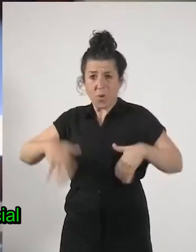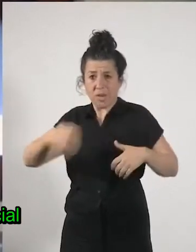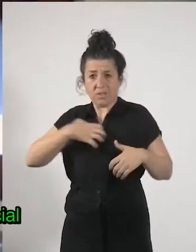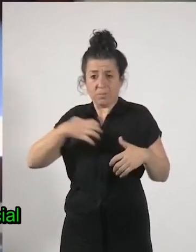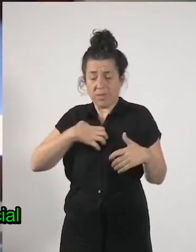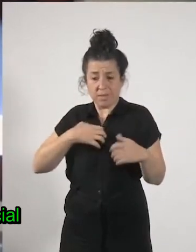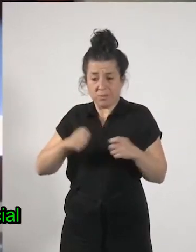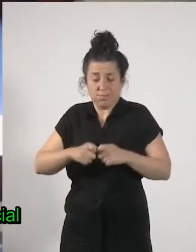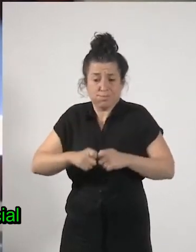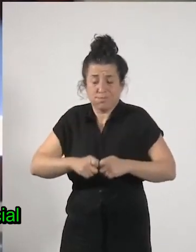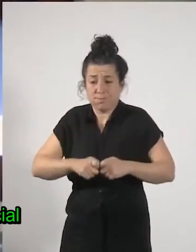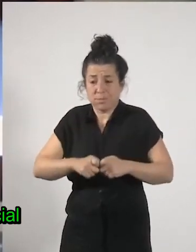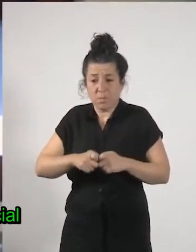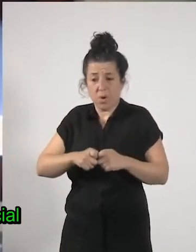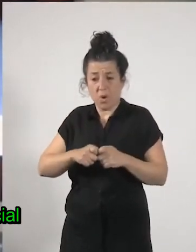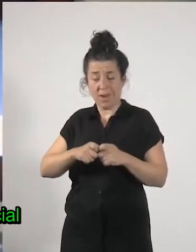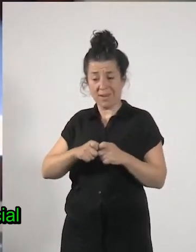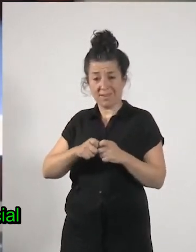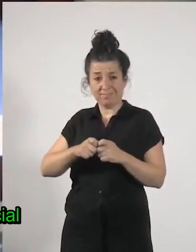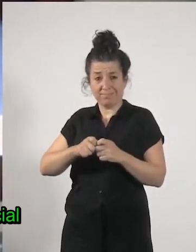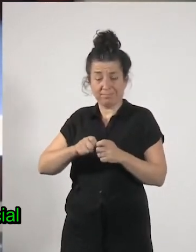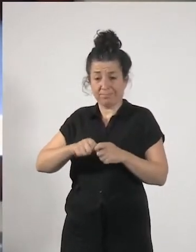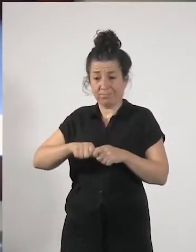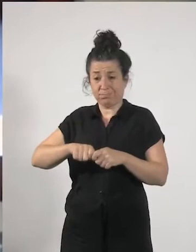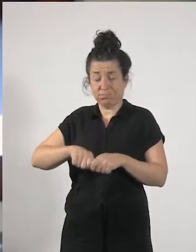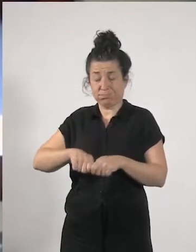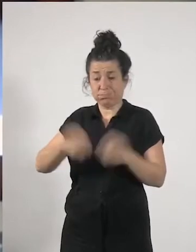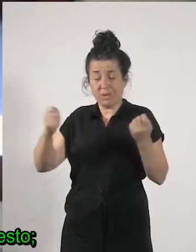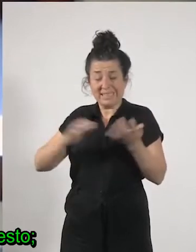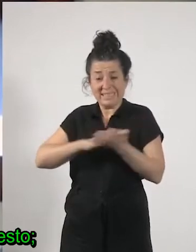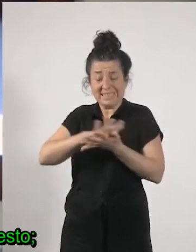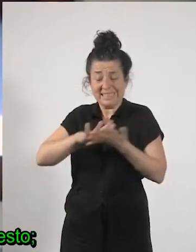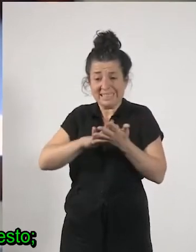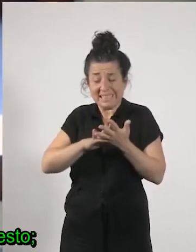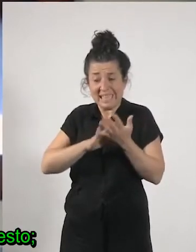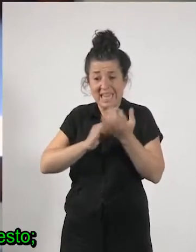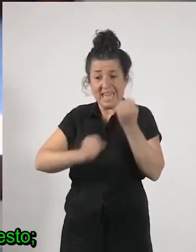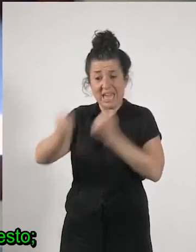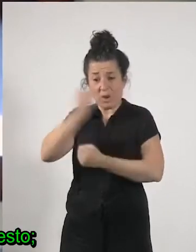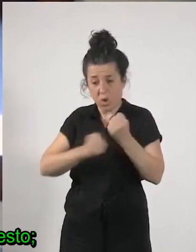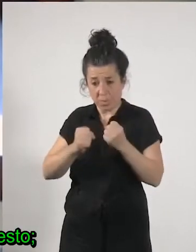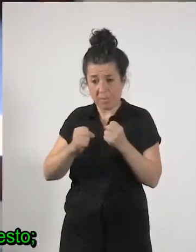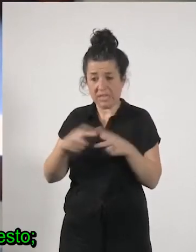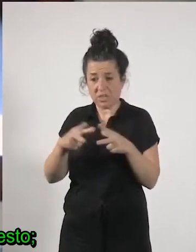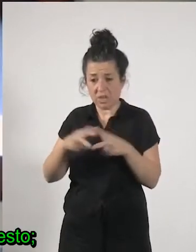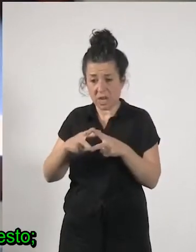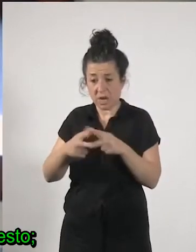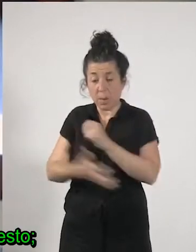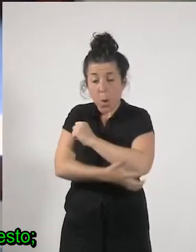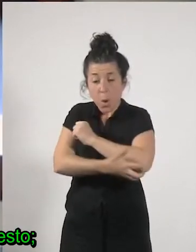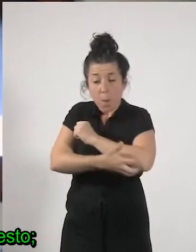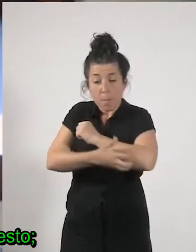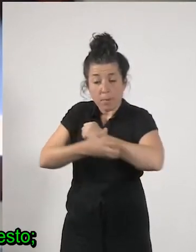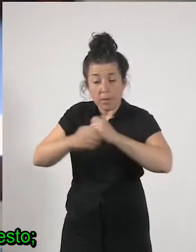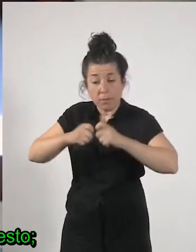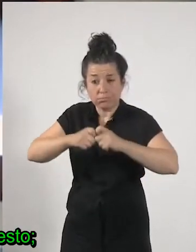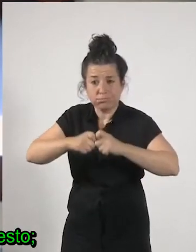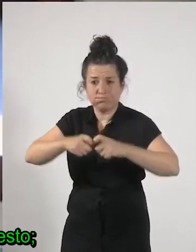con la hecatombe económica y social en la que estamos el aumento de la pobreza el aumento